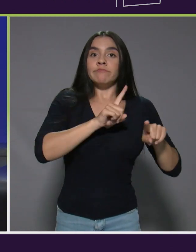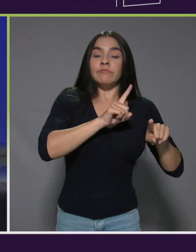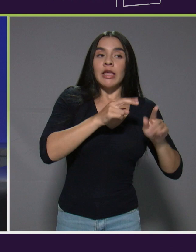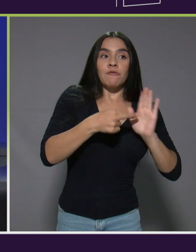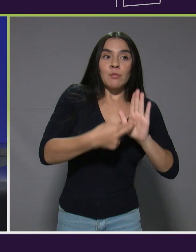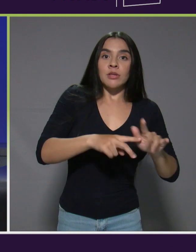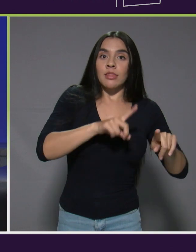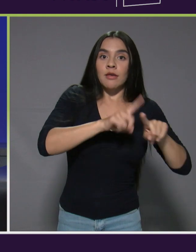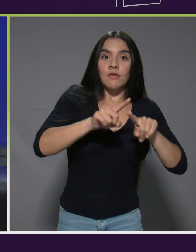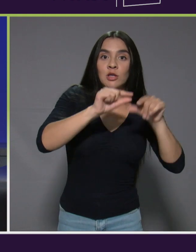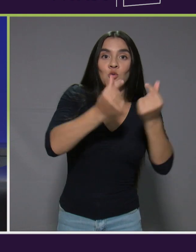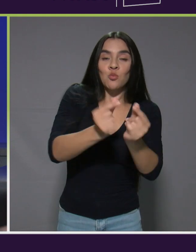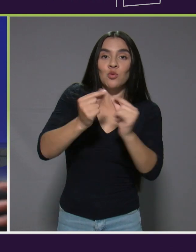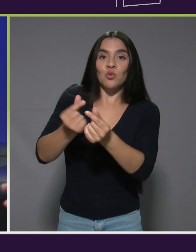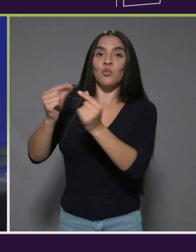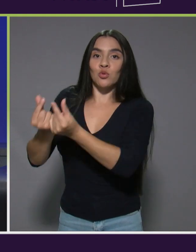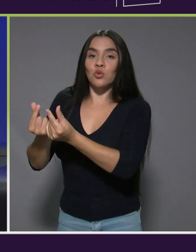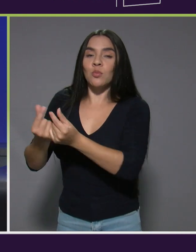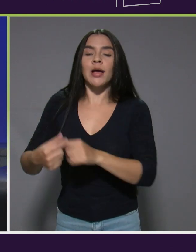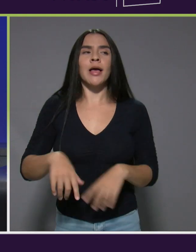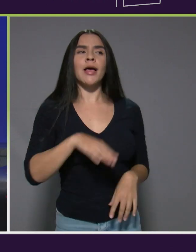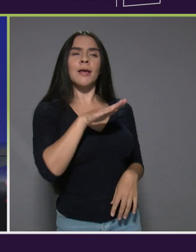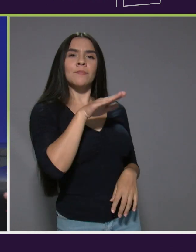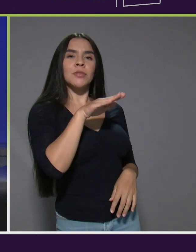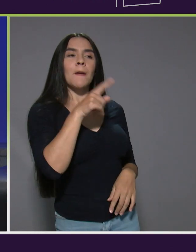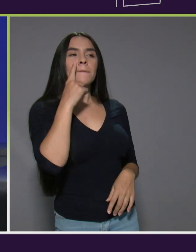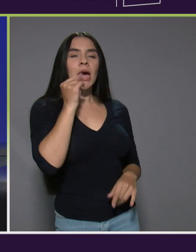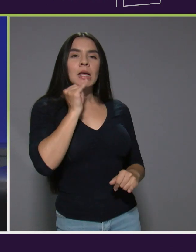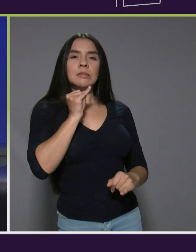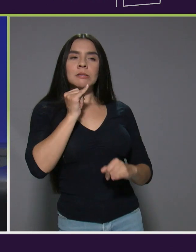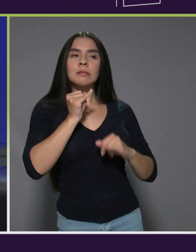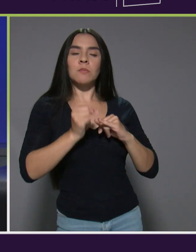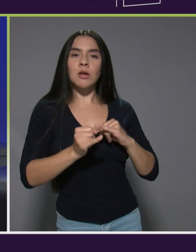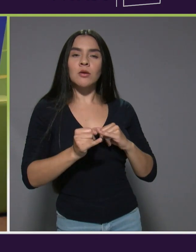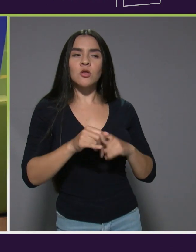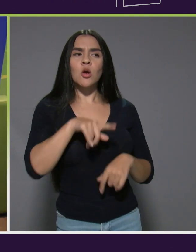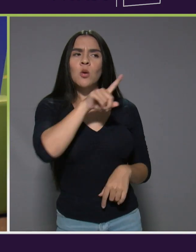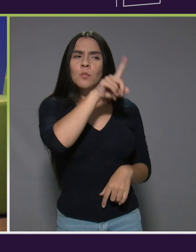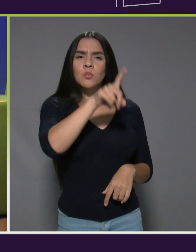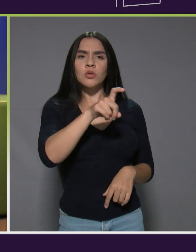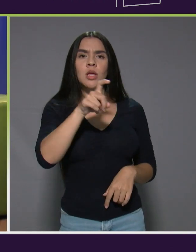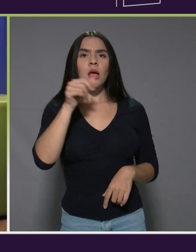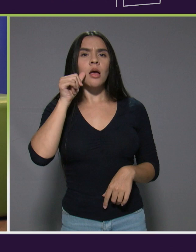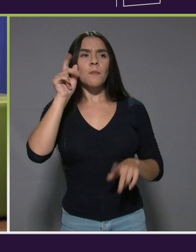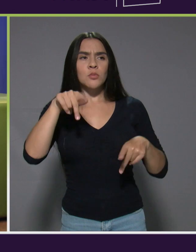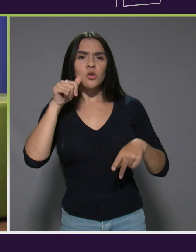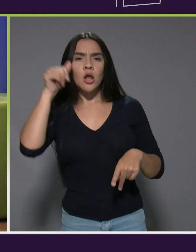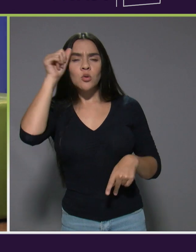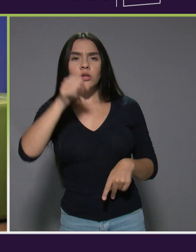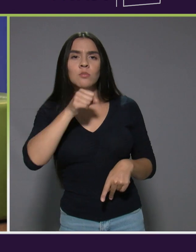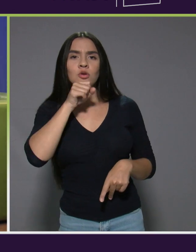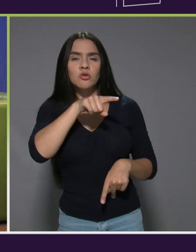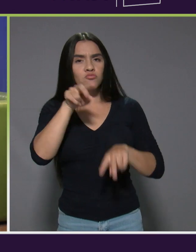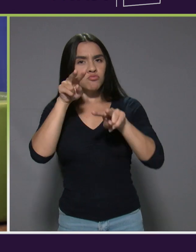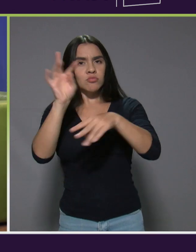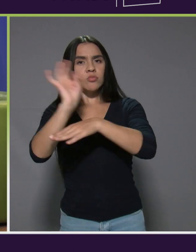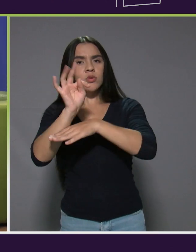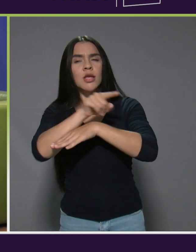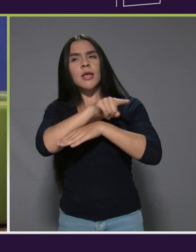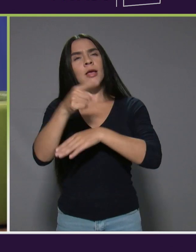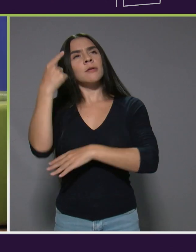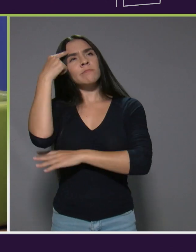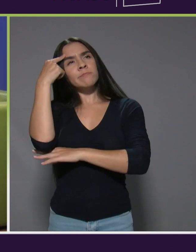grupos. Y doctor, para ir concluyendo, las personas adultos mayores que están sintonizando el programa y que dicen,